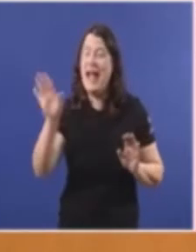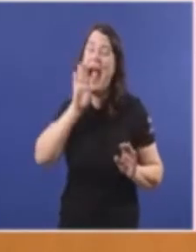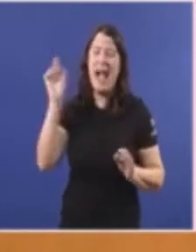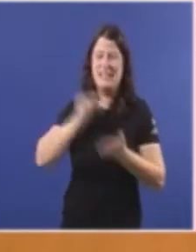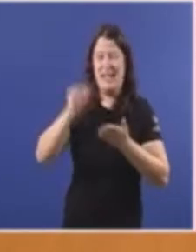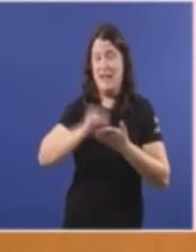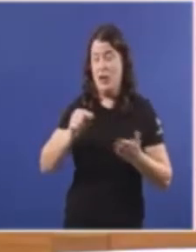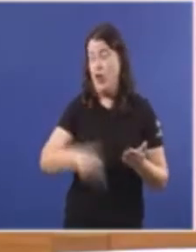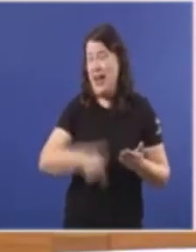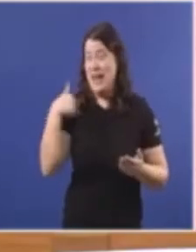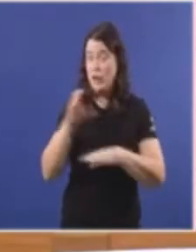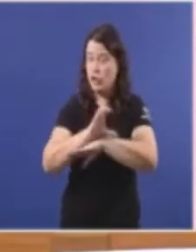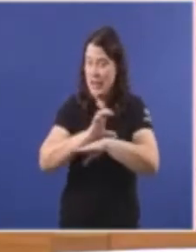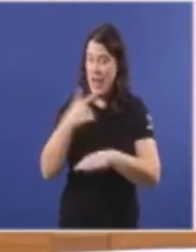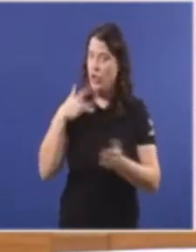Cando